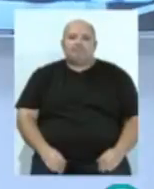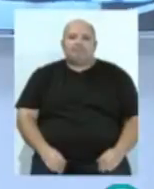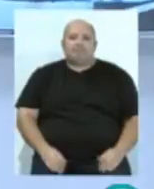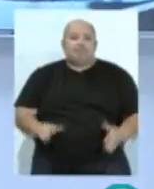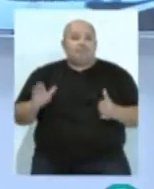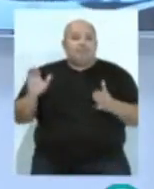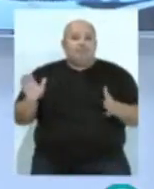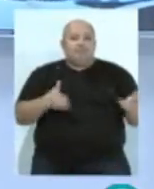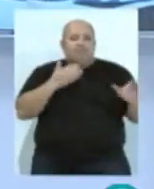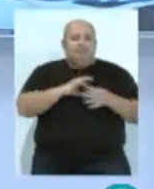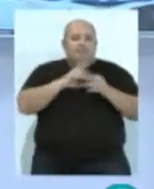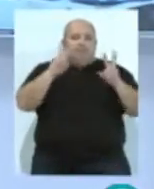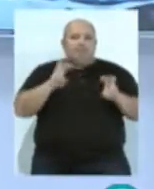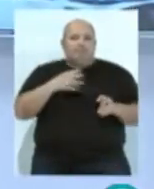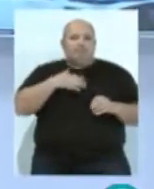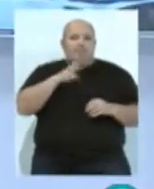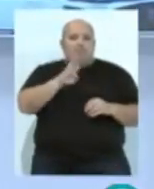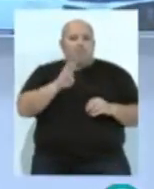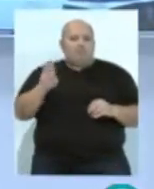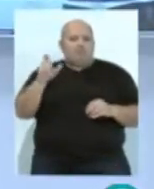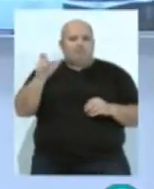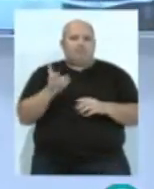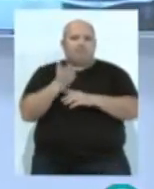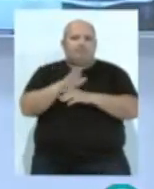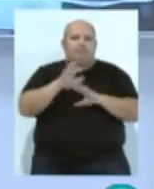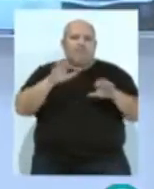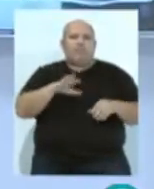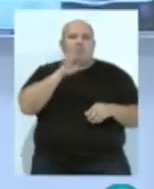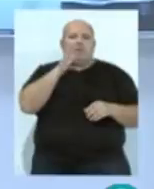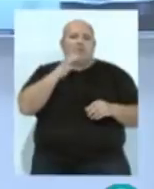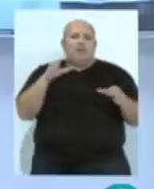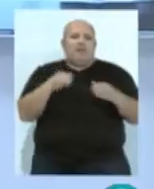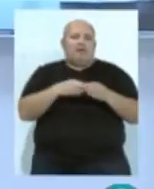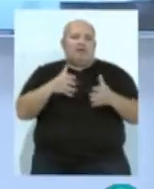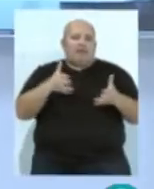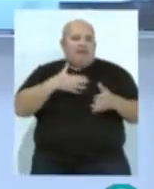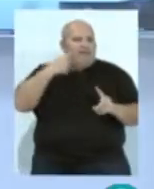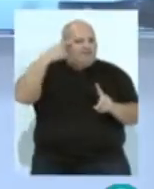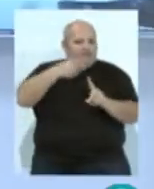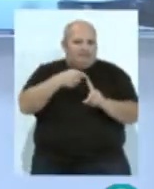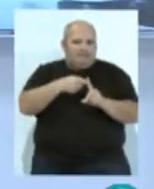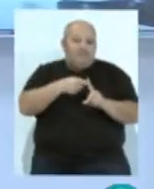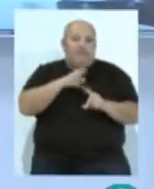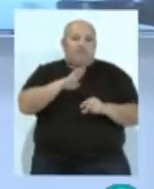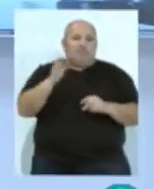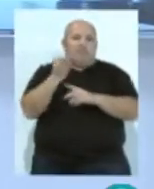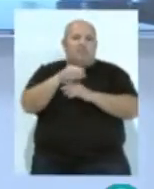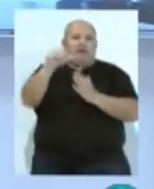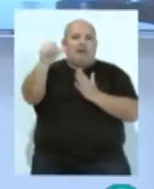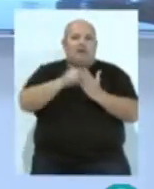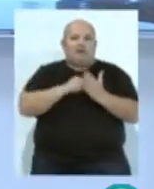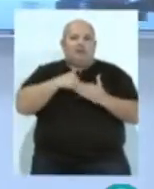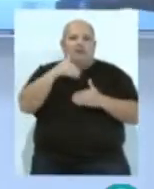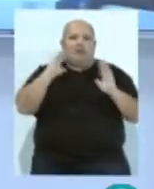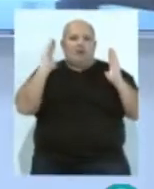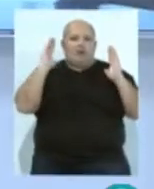Y continuamos con otros asuntos. El Partido Popular se presenta en Cádiz como equipo ganado. Los populares en la provincia presentan sus listas